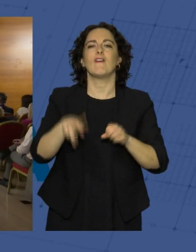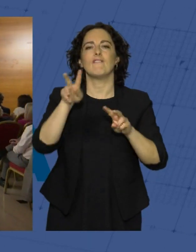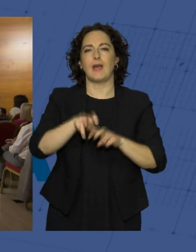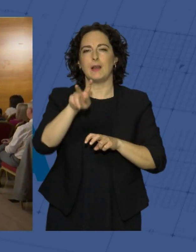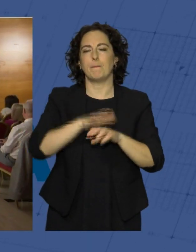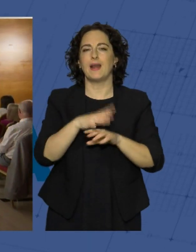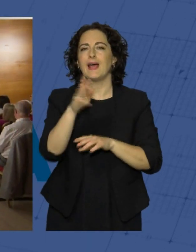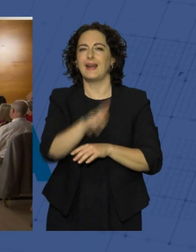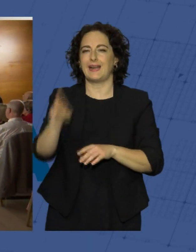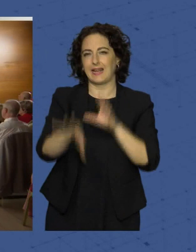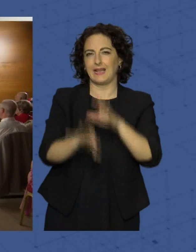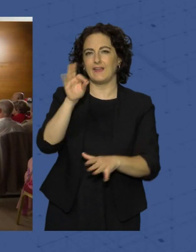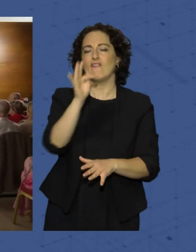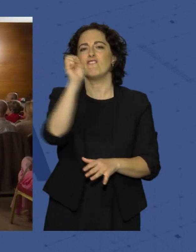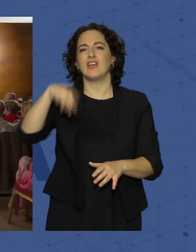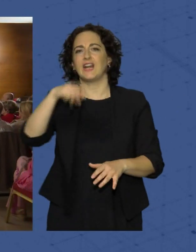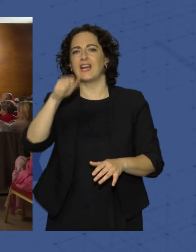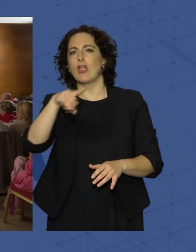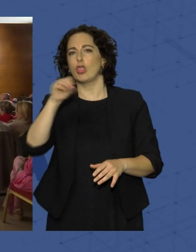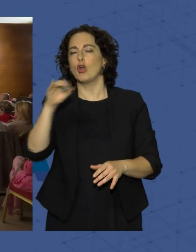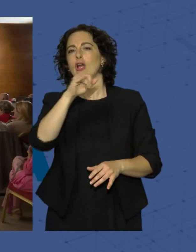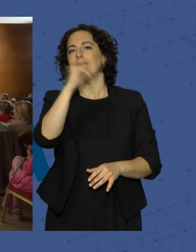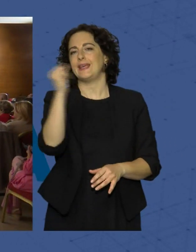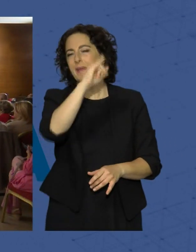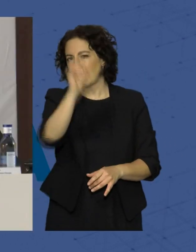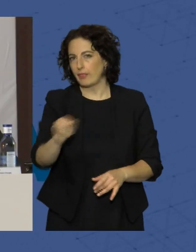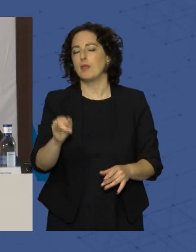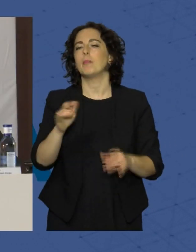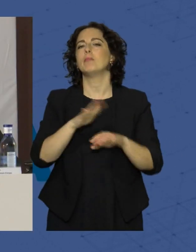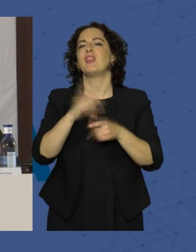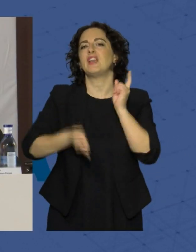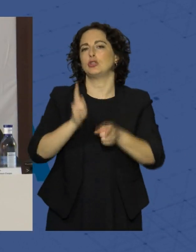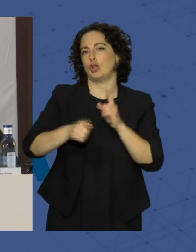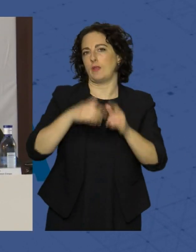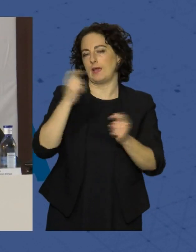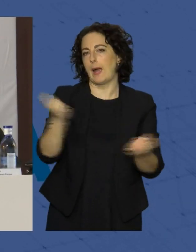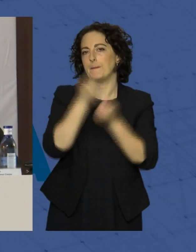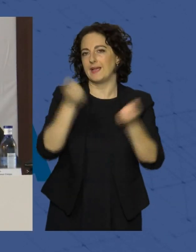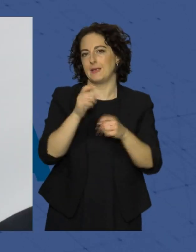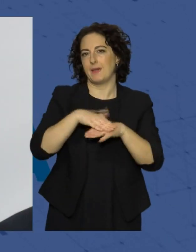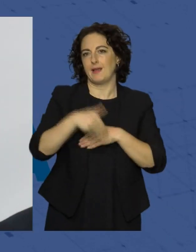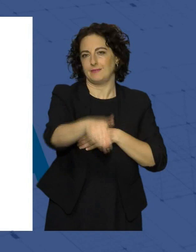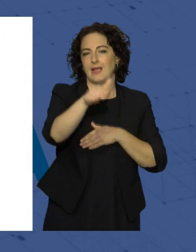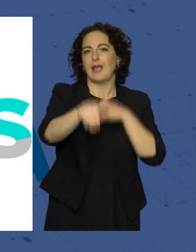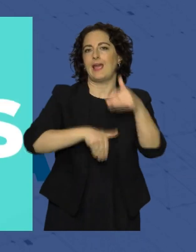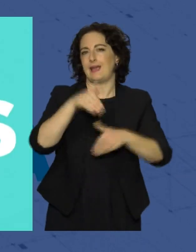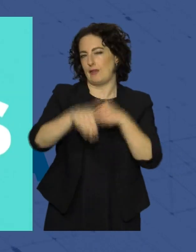a Fernando Jiménez como director de campaña, en este caso, para las generales del 23 de julio.